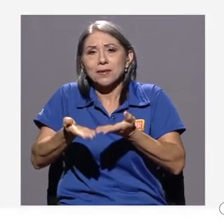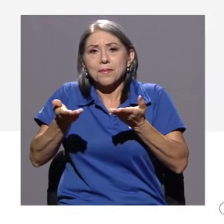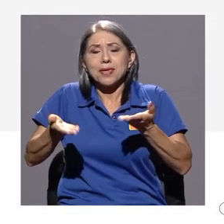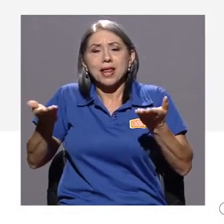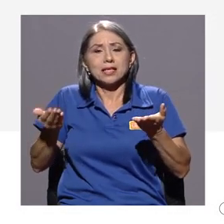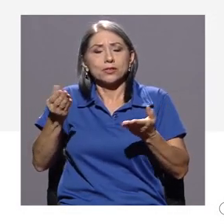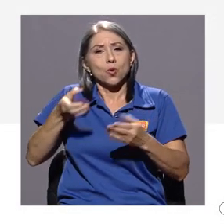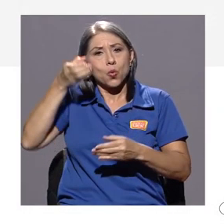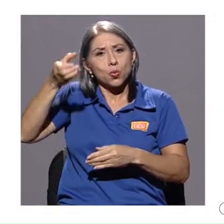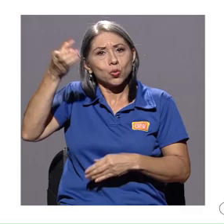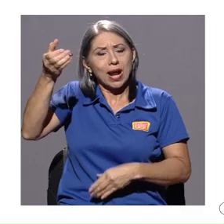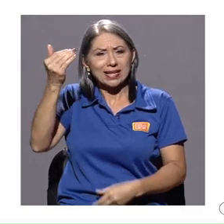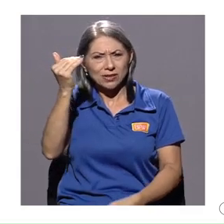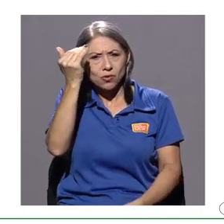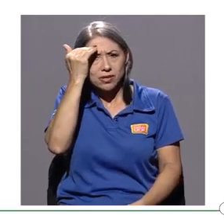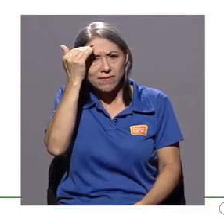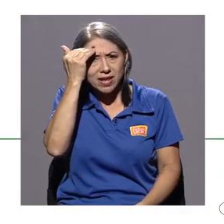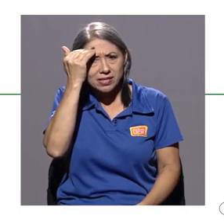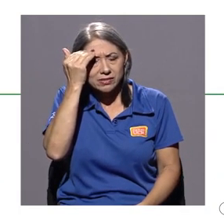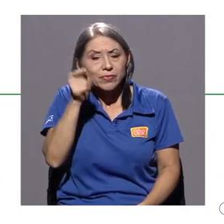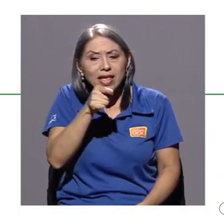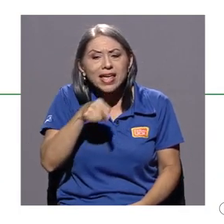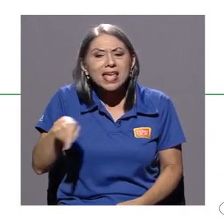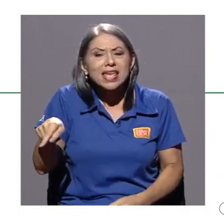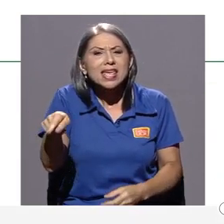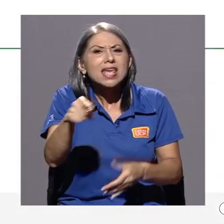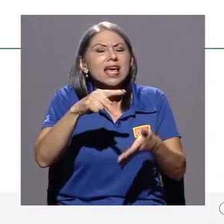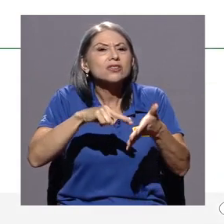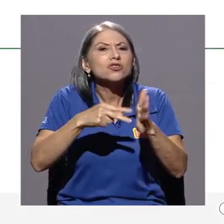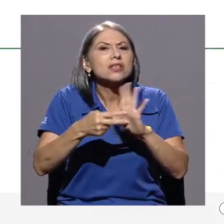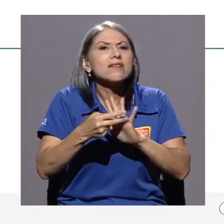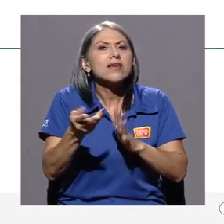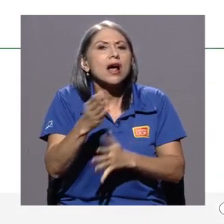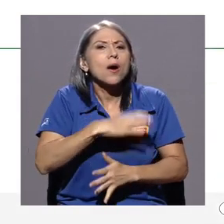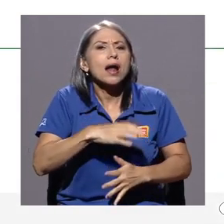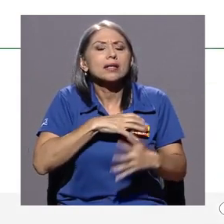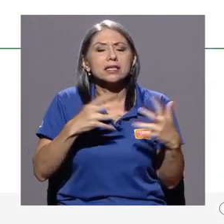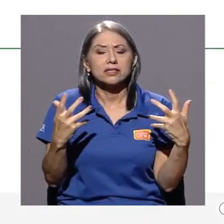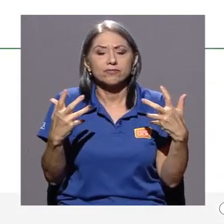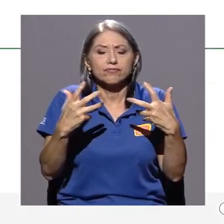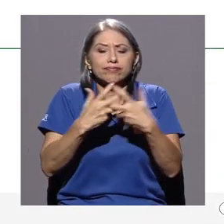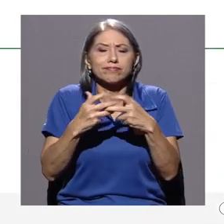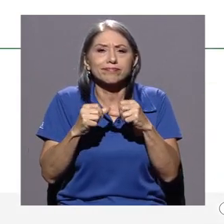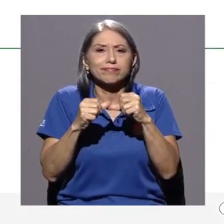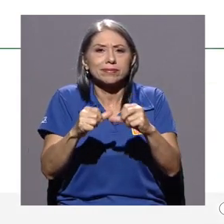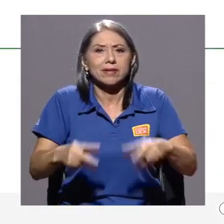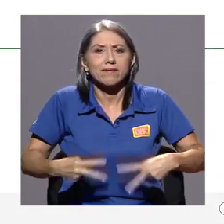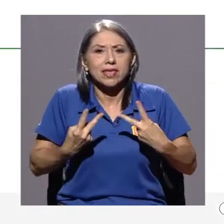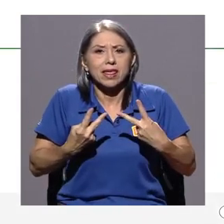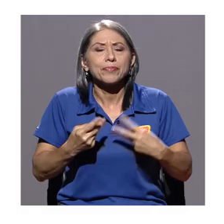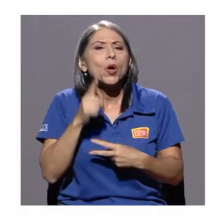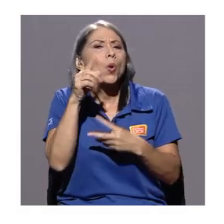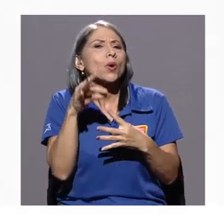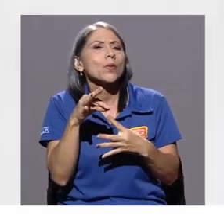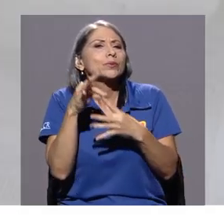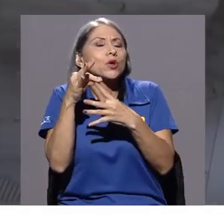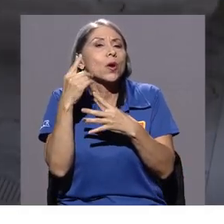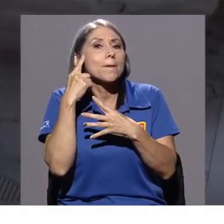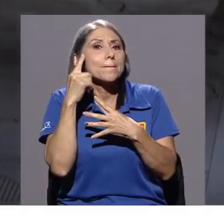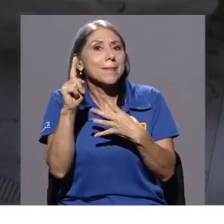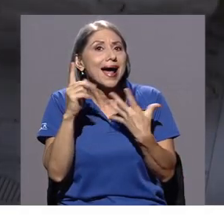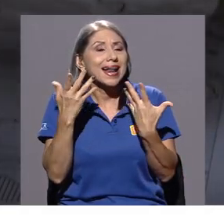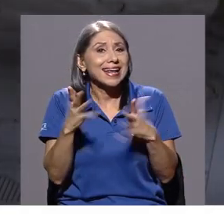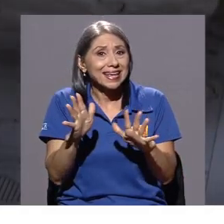culturales o saberes y se entienden como un tejido que sostiene la vida. Una alternativa para superar las